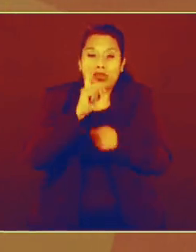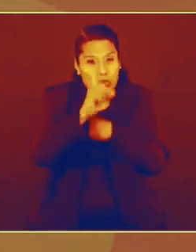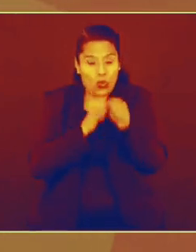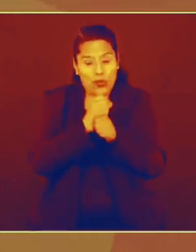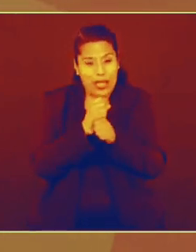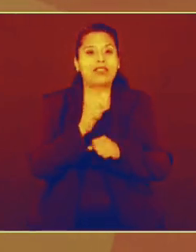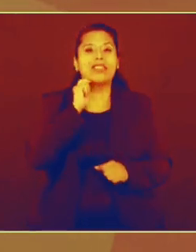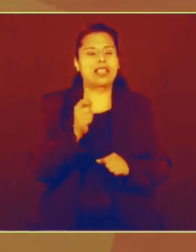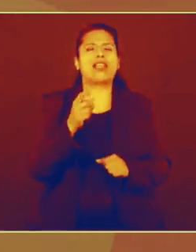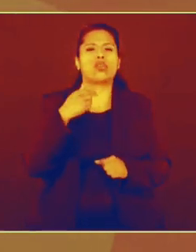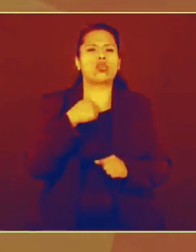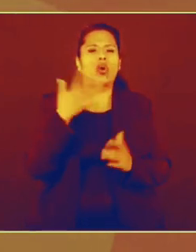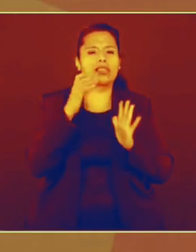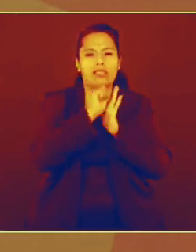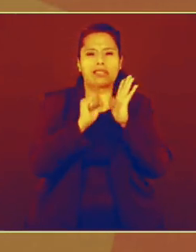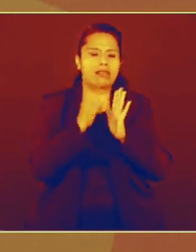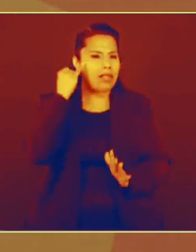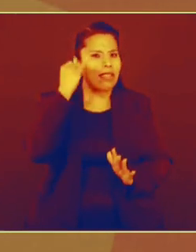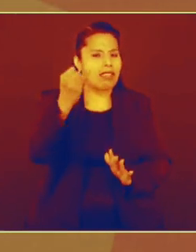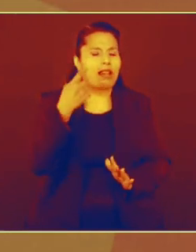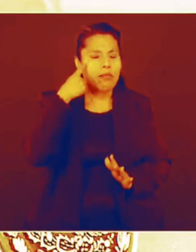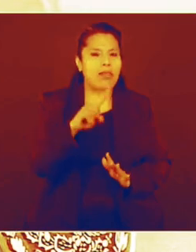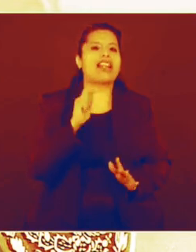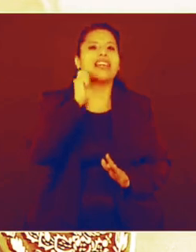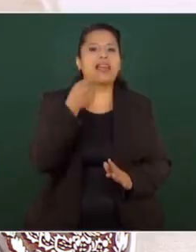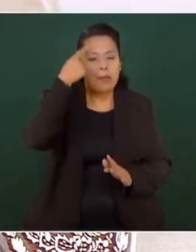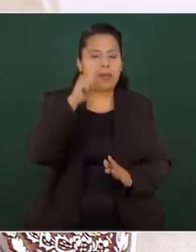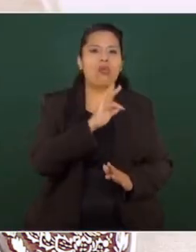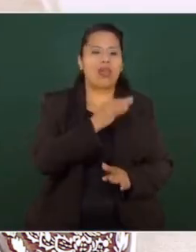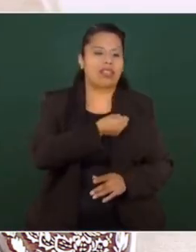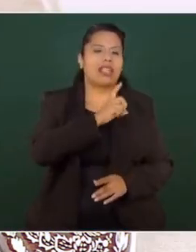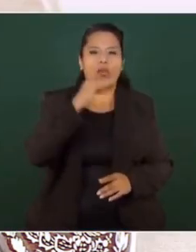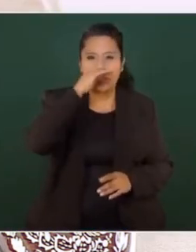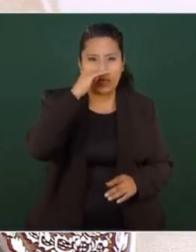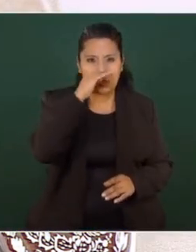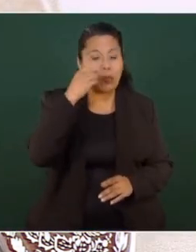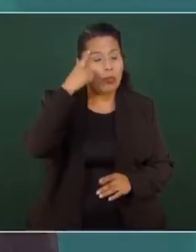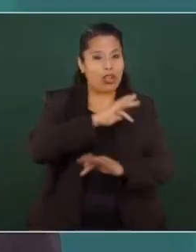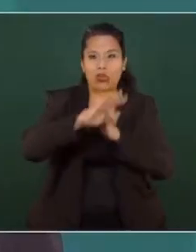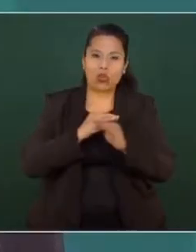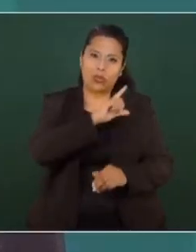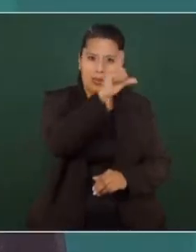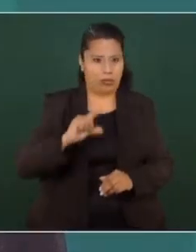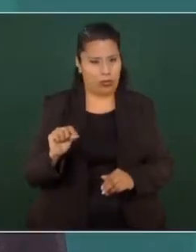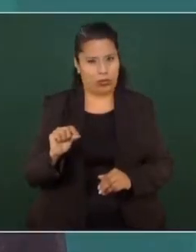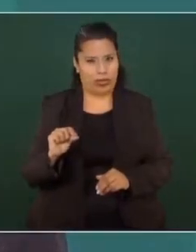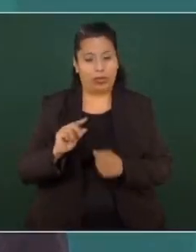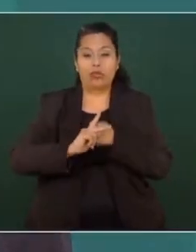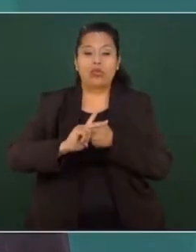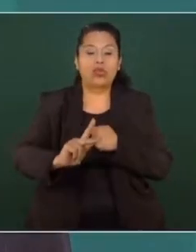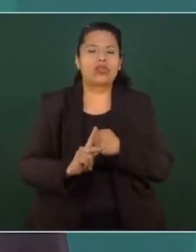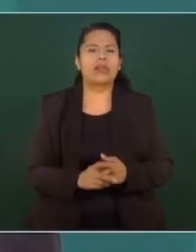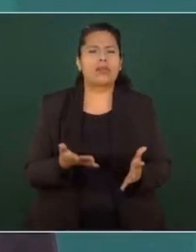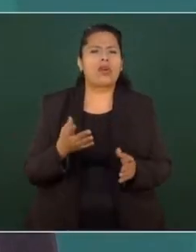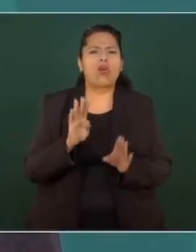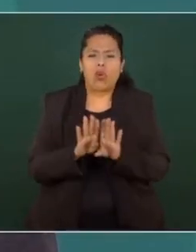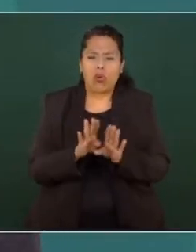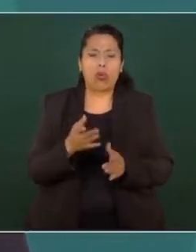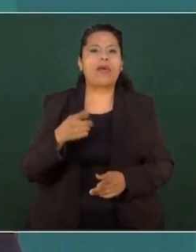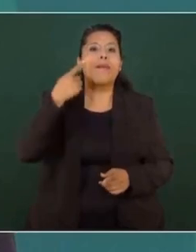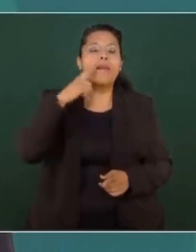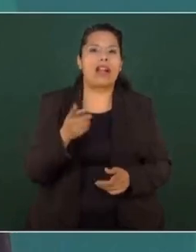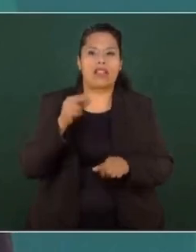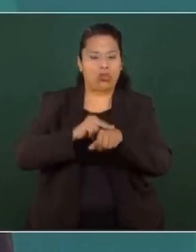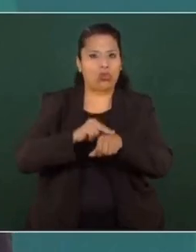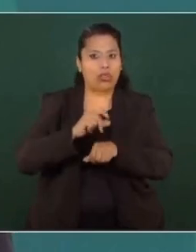tenemos un sistema de salud de calidad universal gratuito en todo México. ¿Qué significa esto? Que no van a